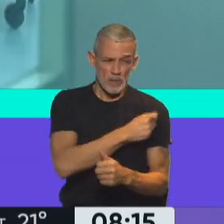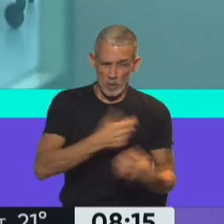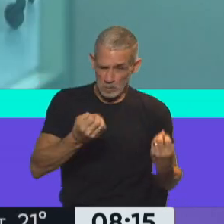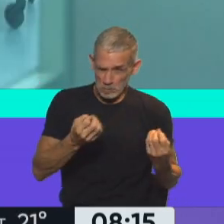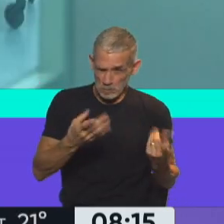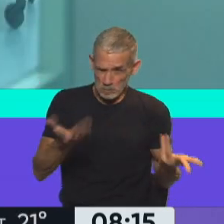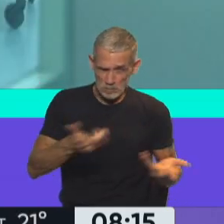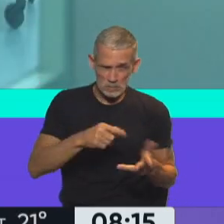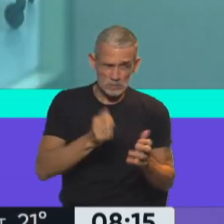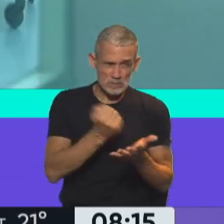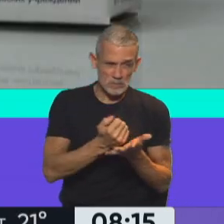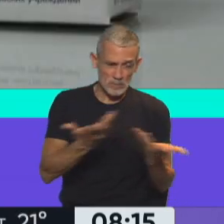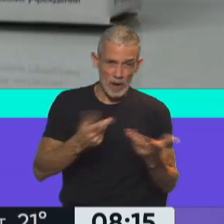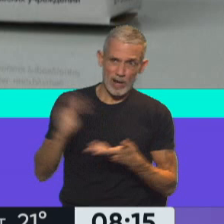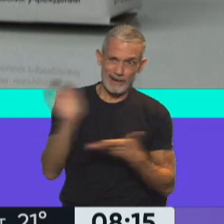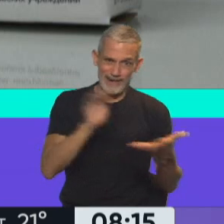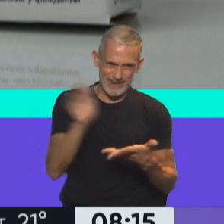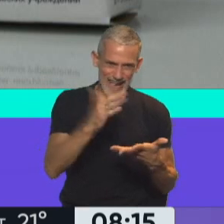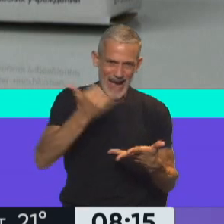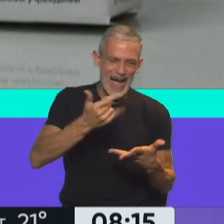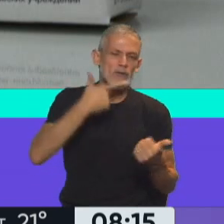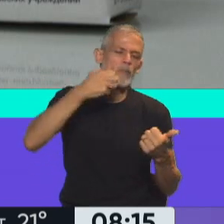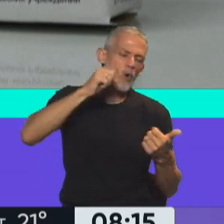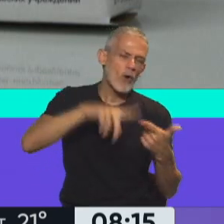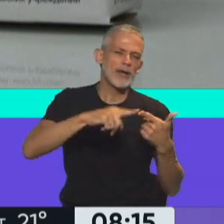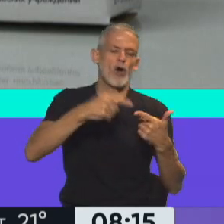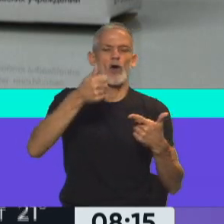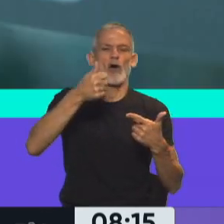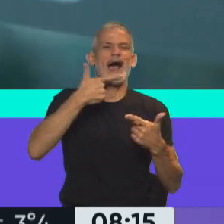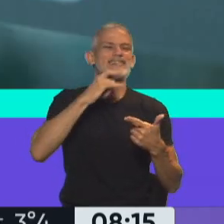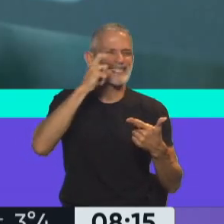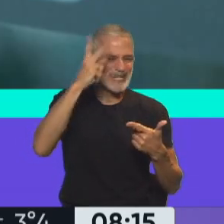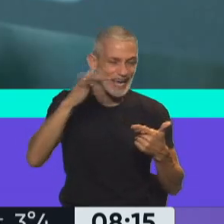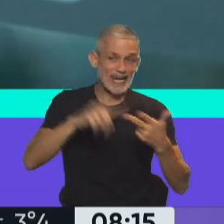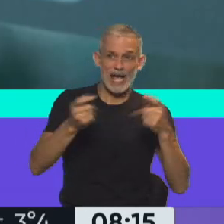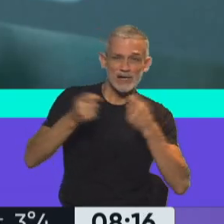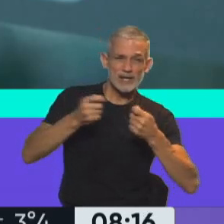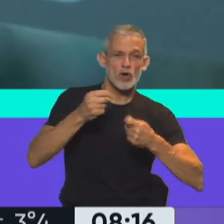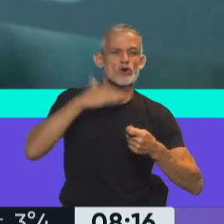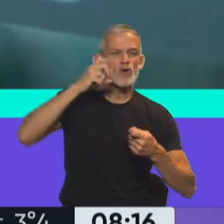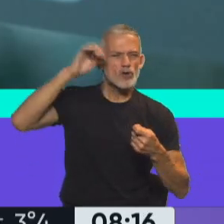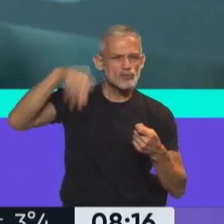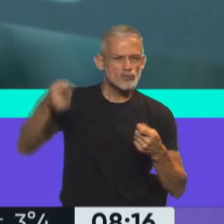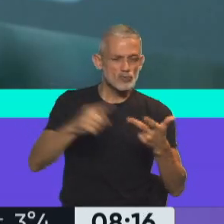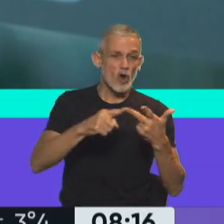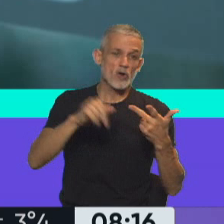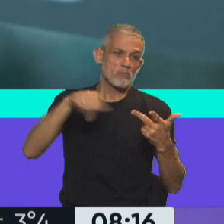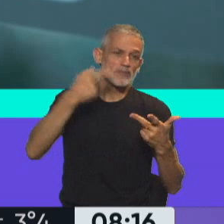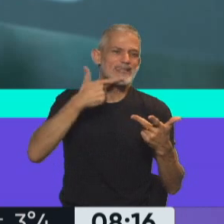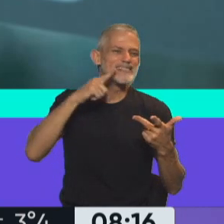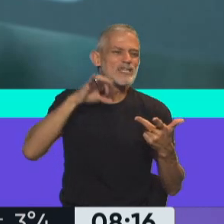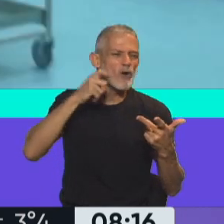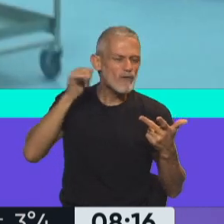bien, ahora que nos están llegando las vacunas con Sputnik, con AstraZeneca, se está negociando con Johnson & Johnson, está Sinopharm, está